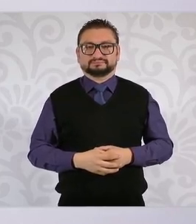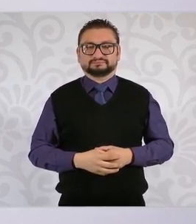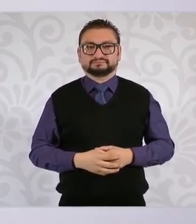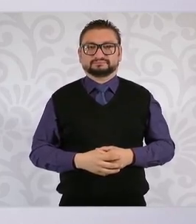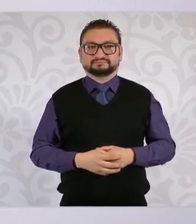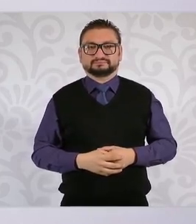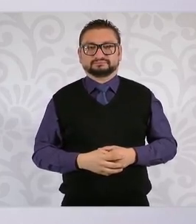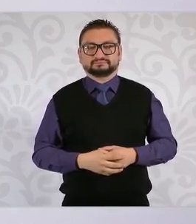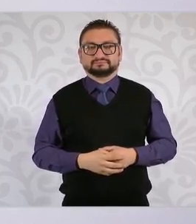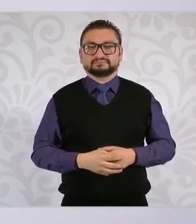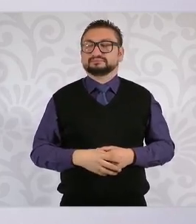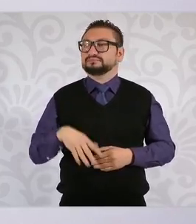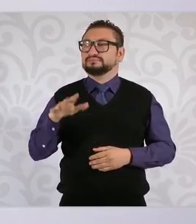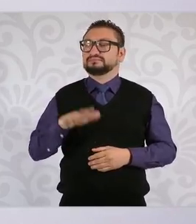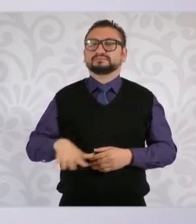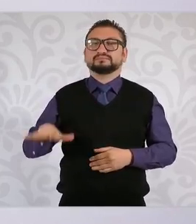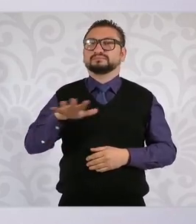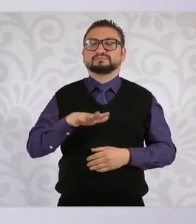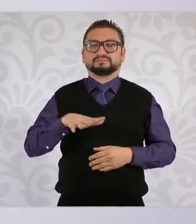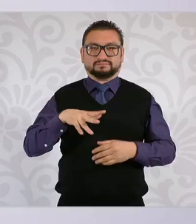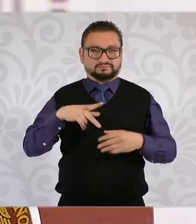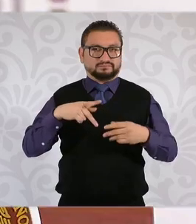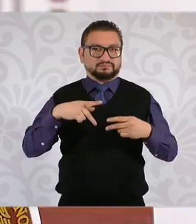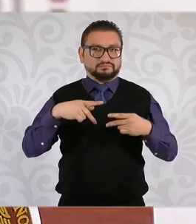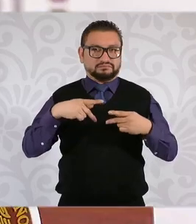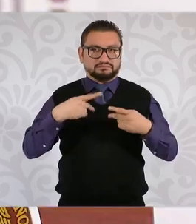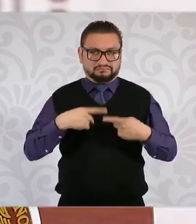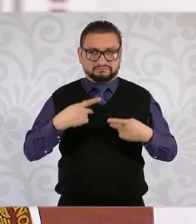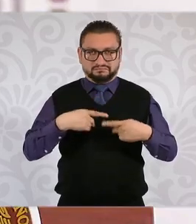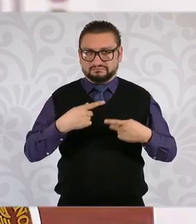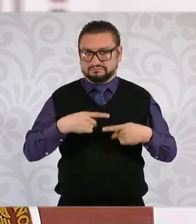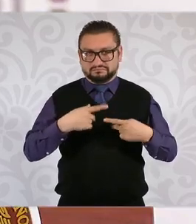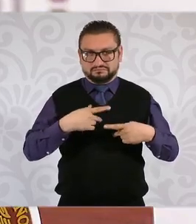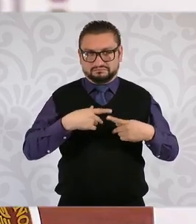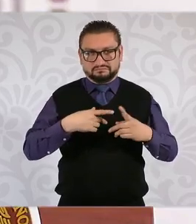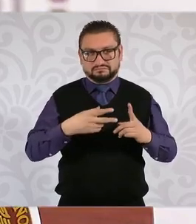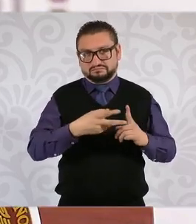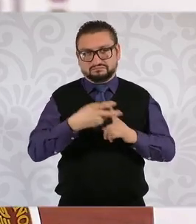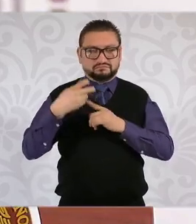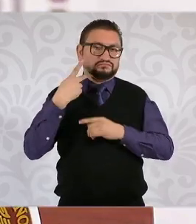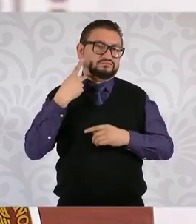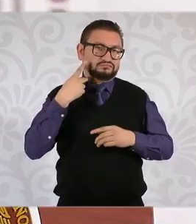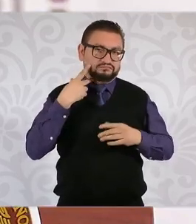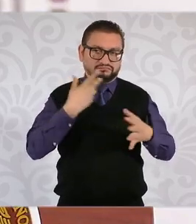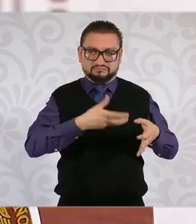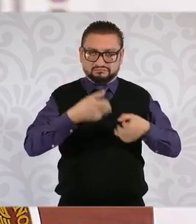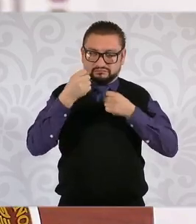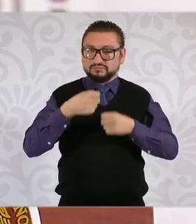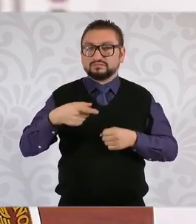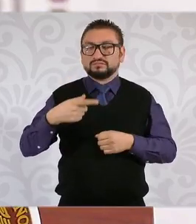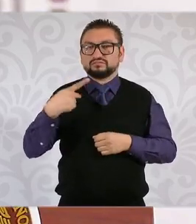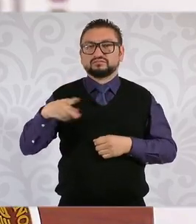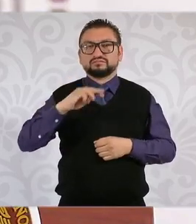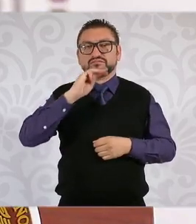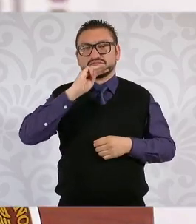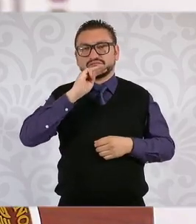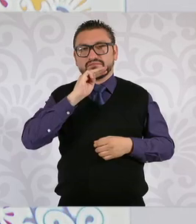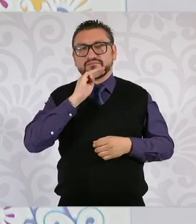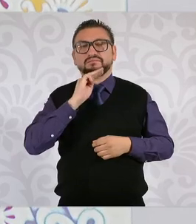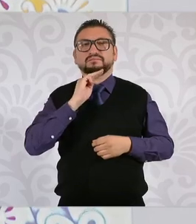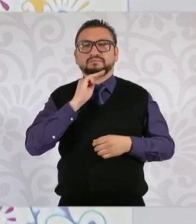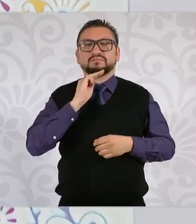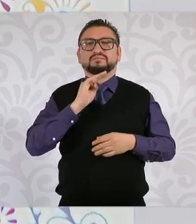las madres de desaparecidos políticos durante un tiempo hacían una huelga de hambre